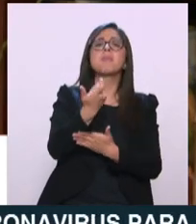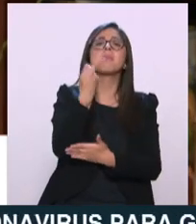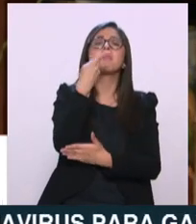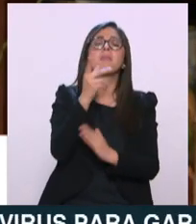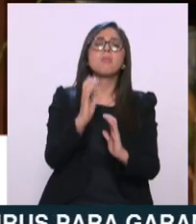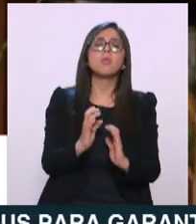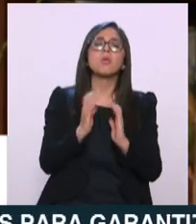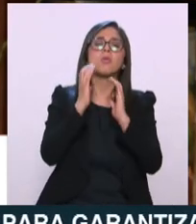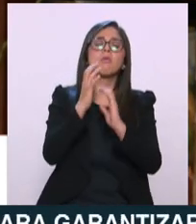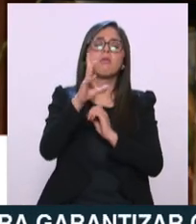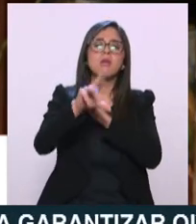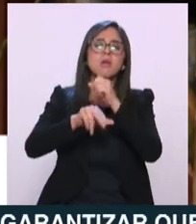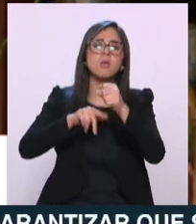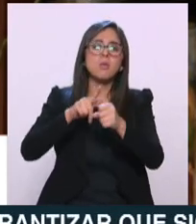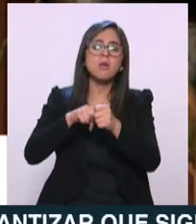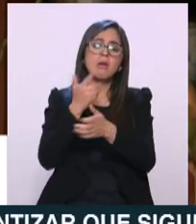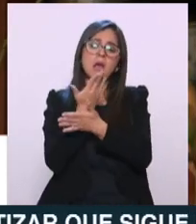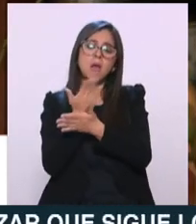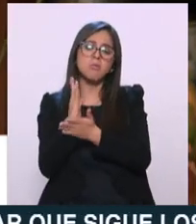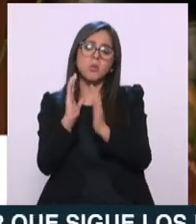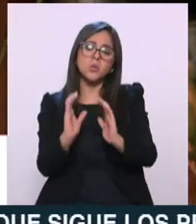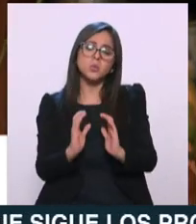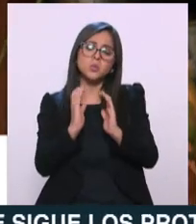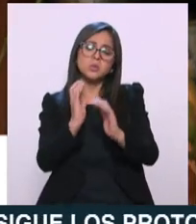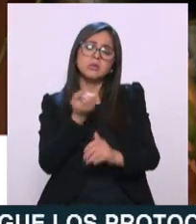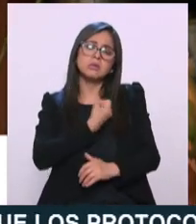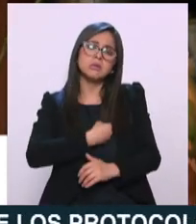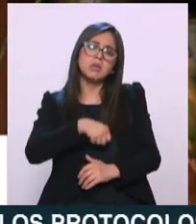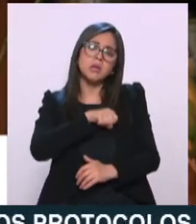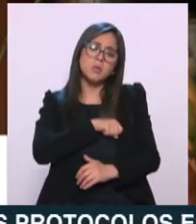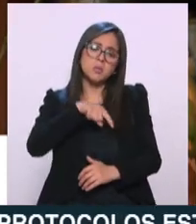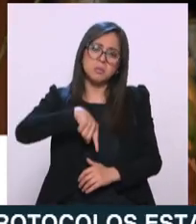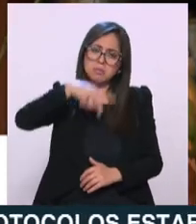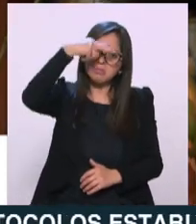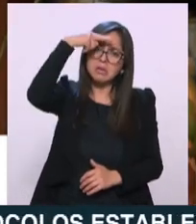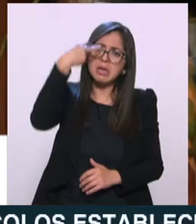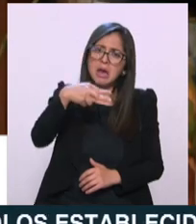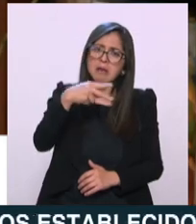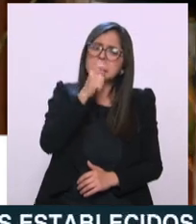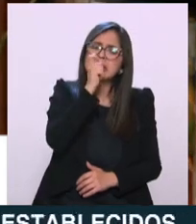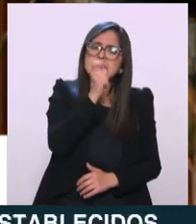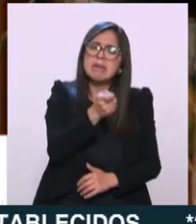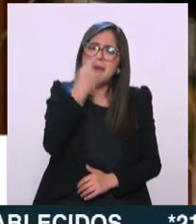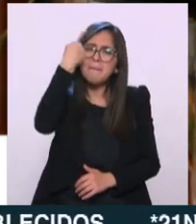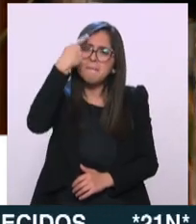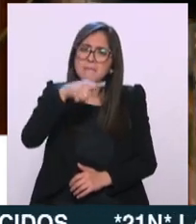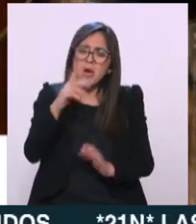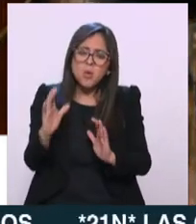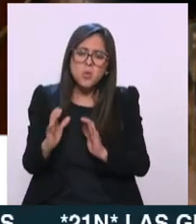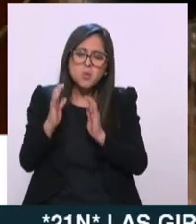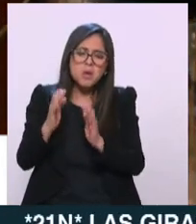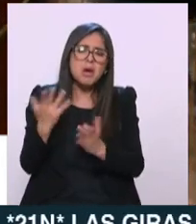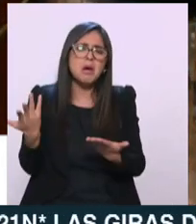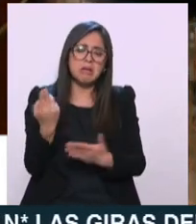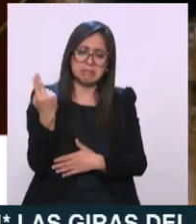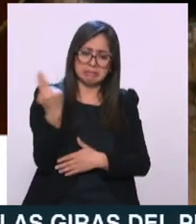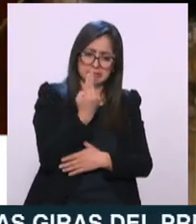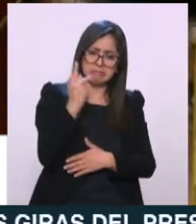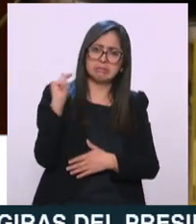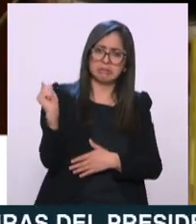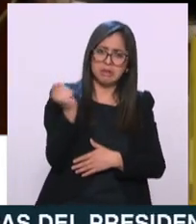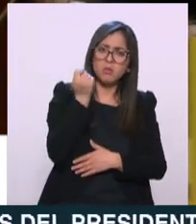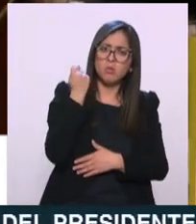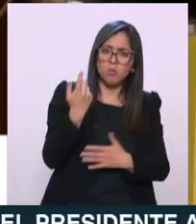la salud de las y los mexicanos. Eso requiere tecnología, requiere tecnología, entonces ahí se puede dar una alianza